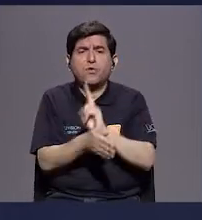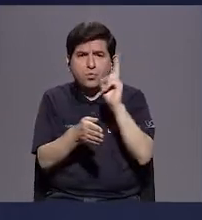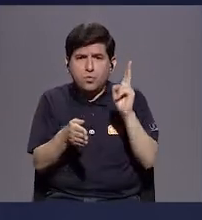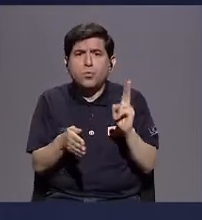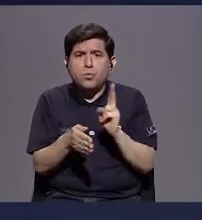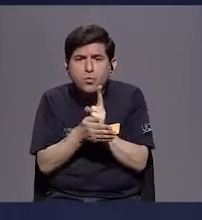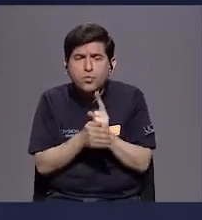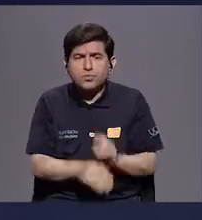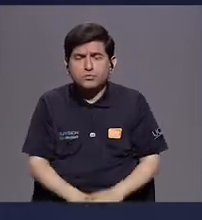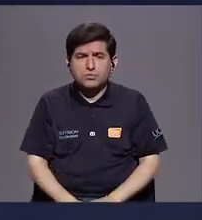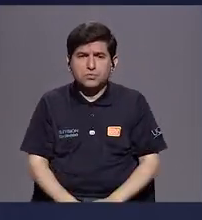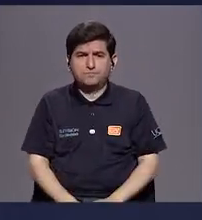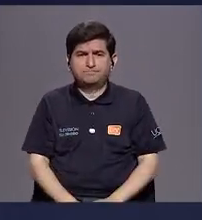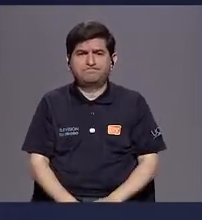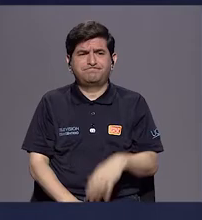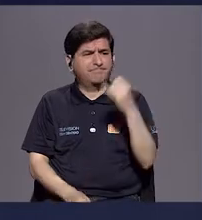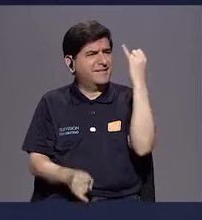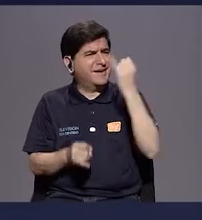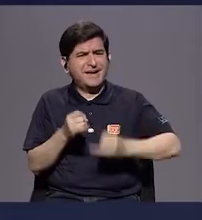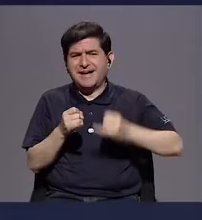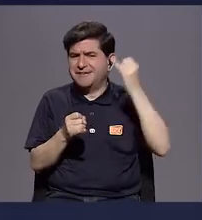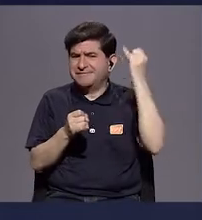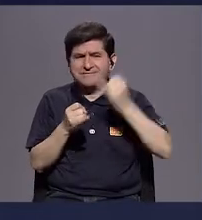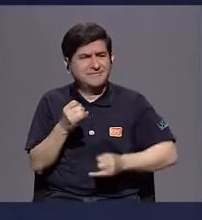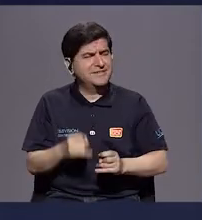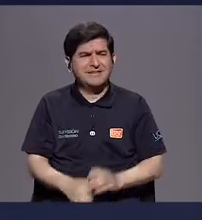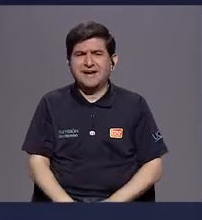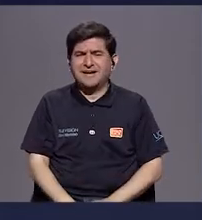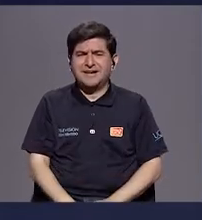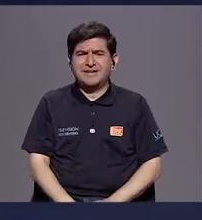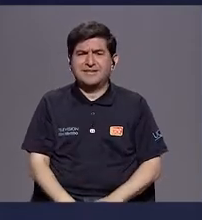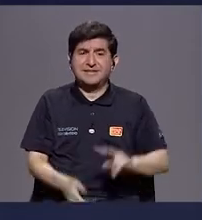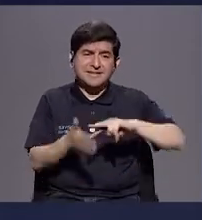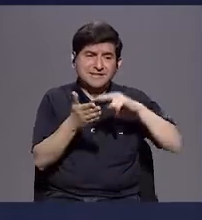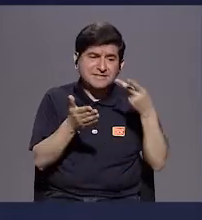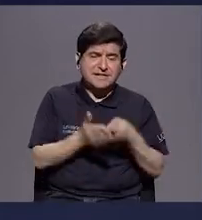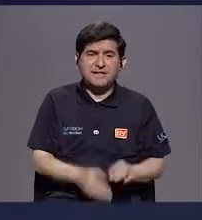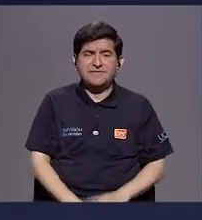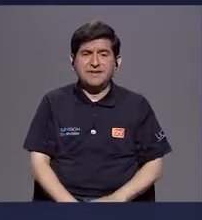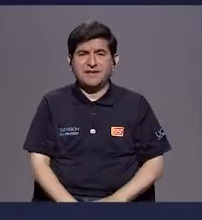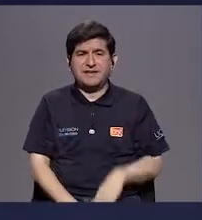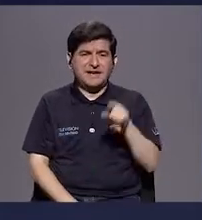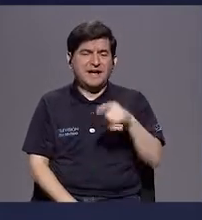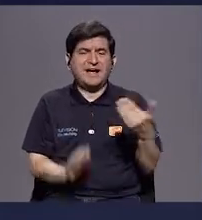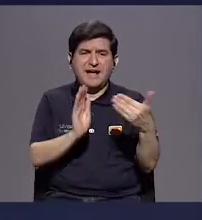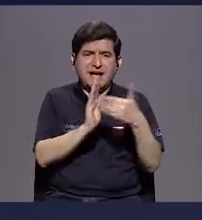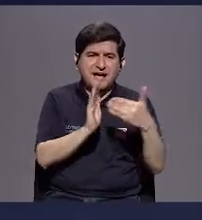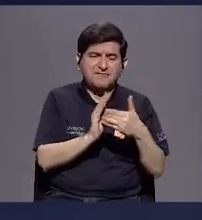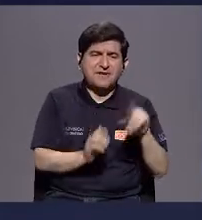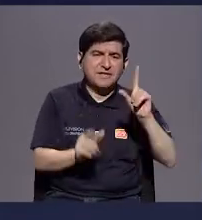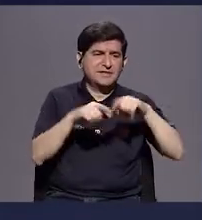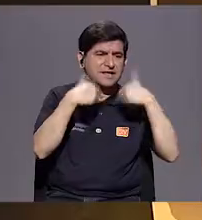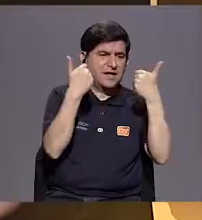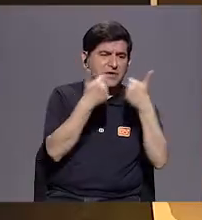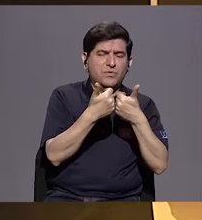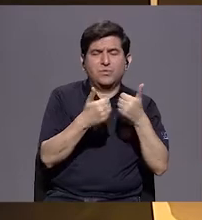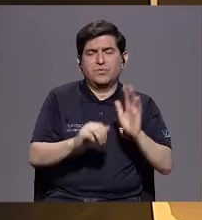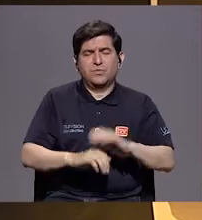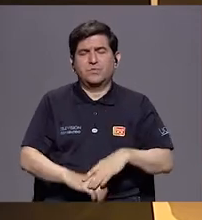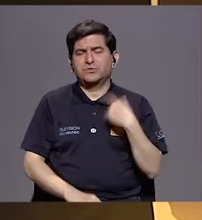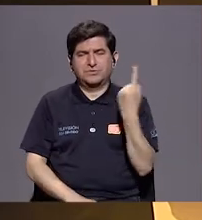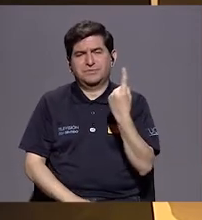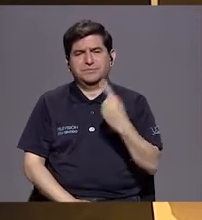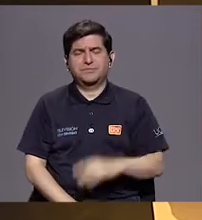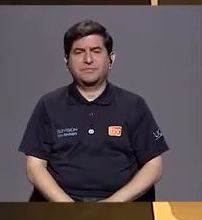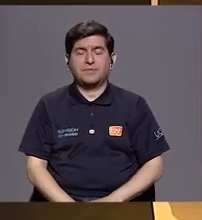de, al final estamos cobijando, descobijando un santo para cobijar otro, así de sencillo. Y como usted sabe,